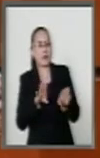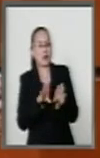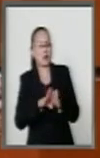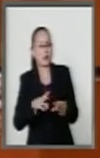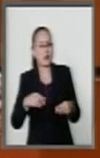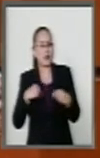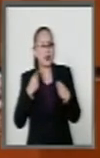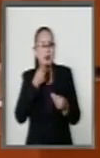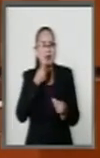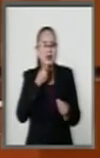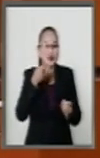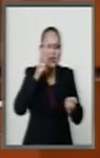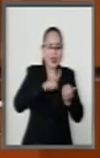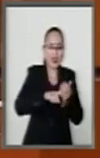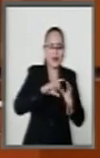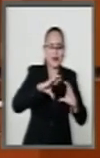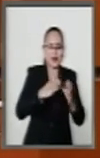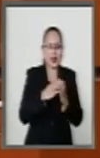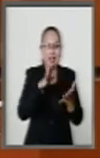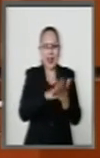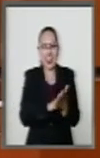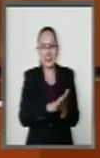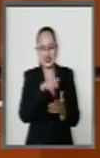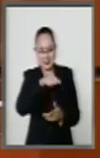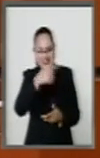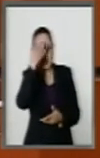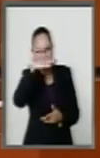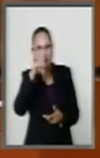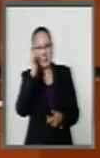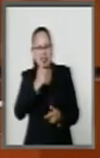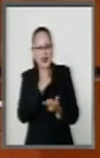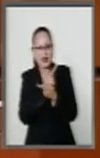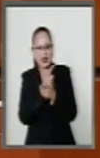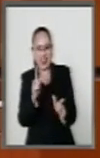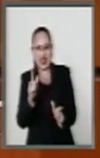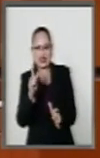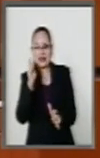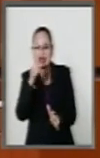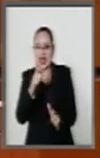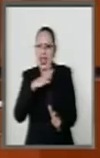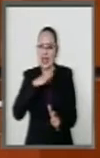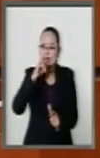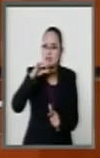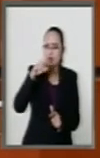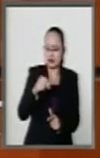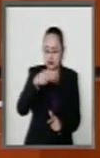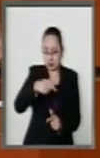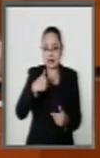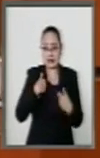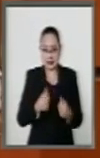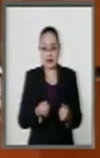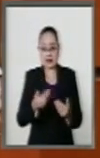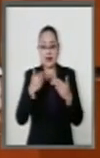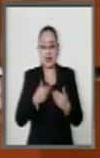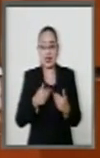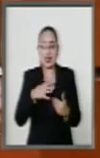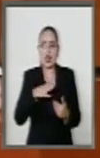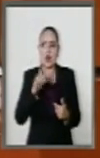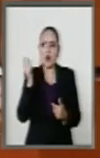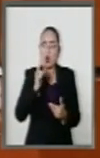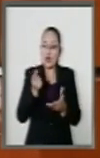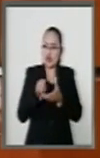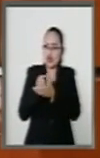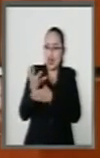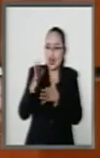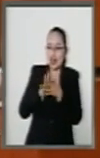la cárcel? ¿Sabrá distinguir un niño entre la libertad y la falta de ella? ¿Sentirá nostalgia por las rejas una vez que salga